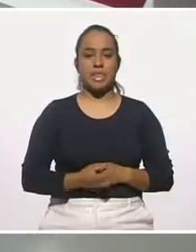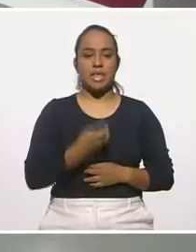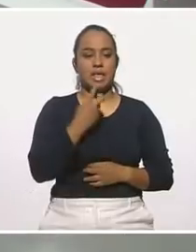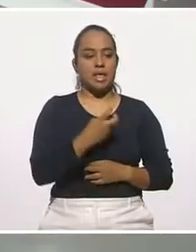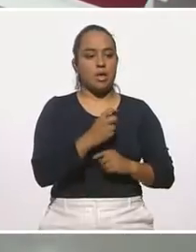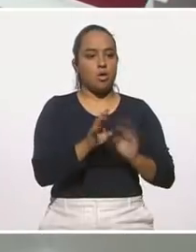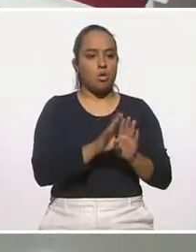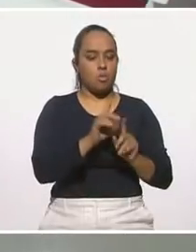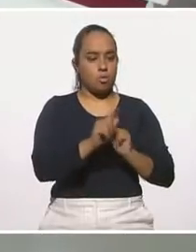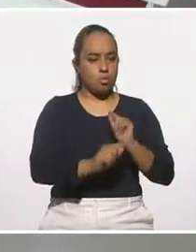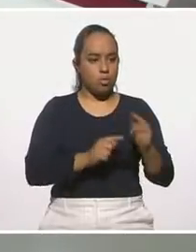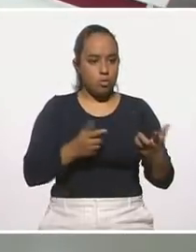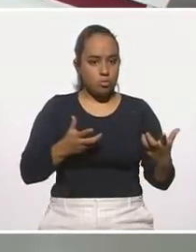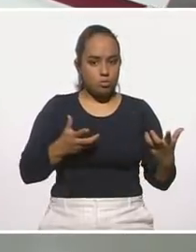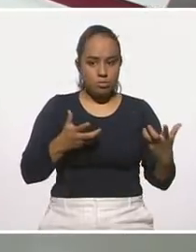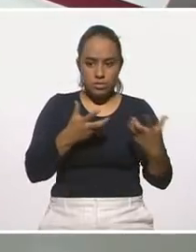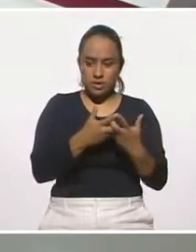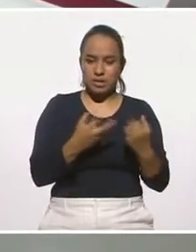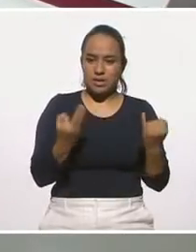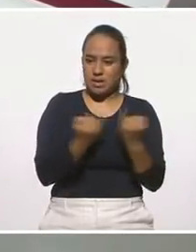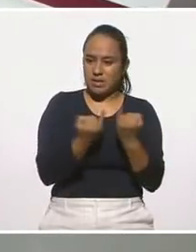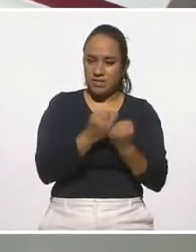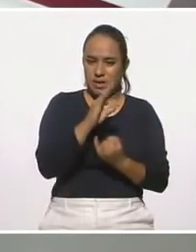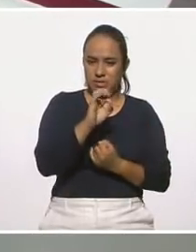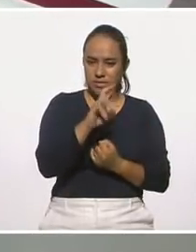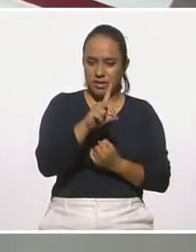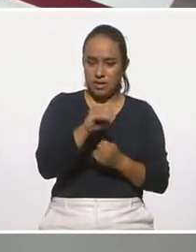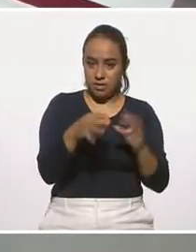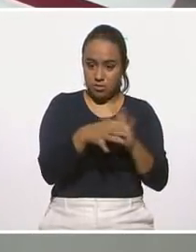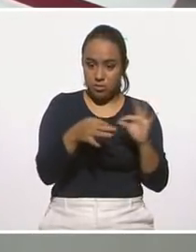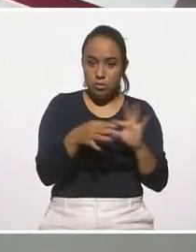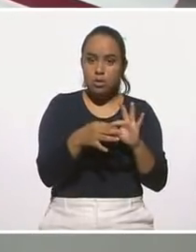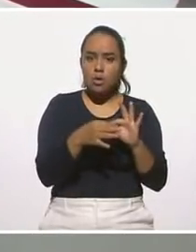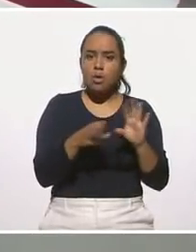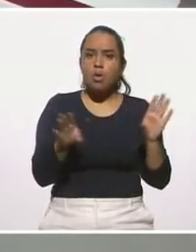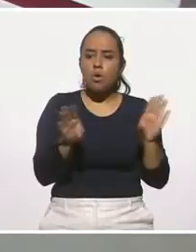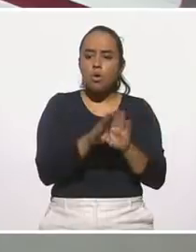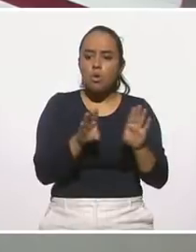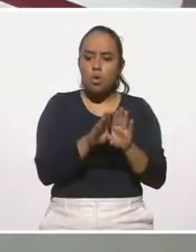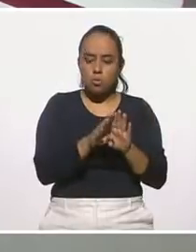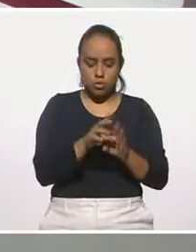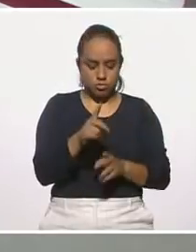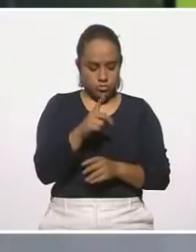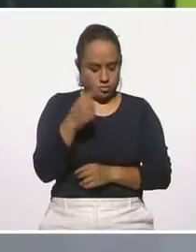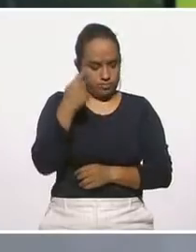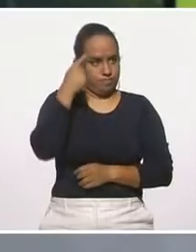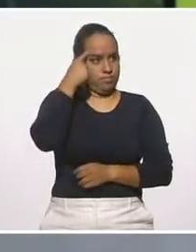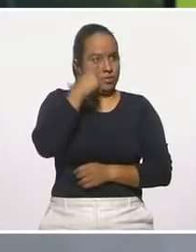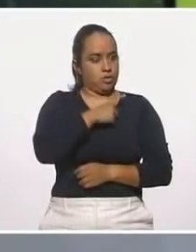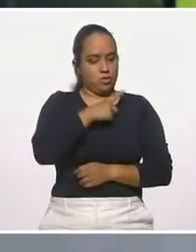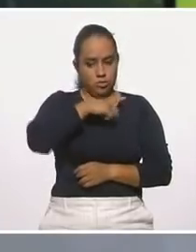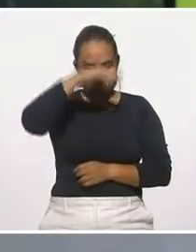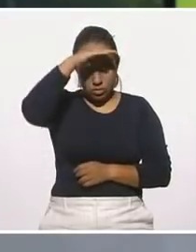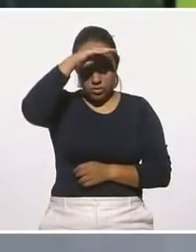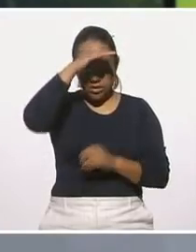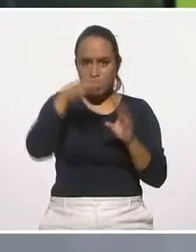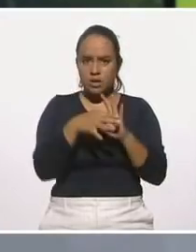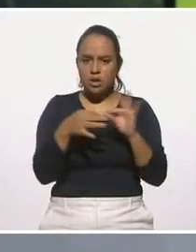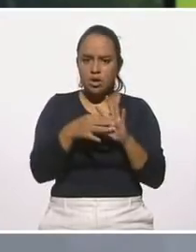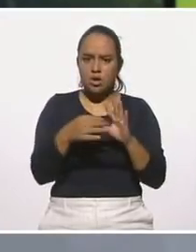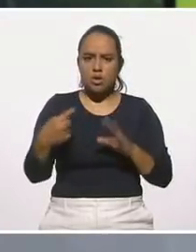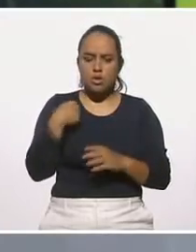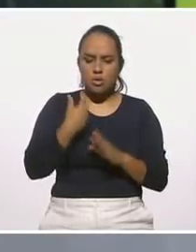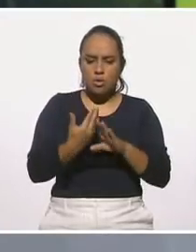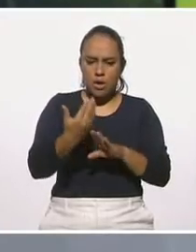adaptarme, y lo que dice Fernando también, esta capacidad de autorreflexión, de decir cómo estaba